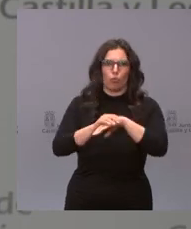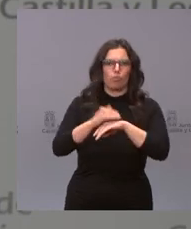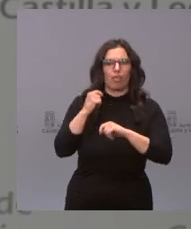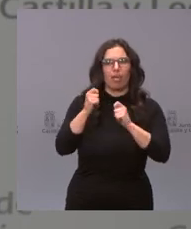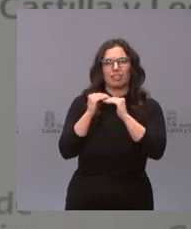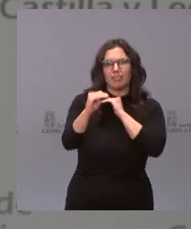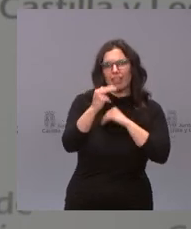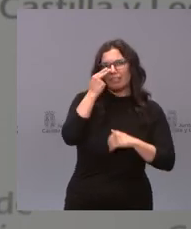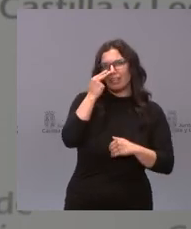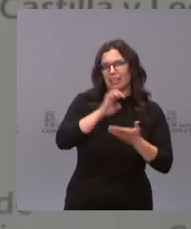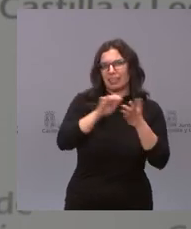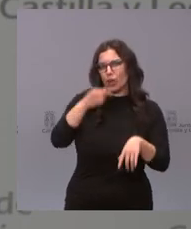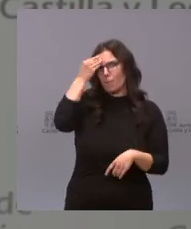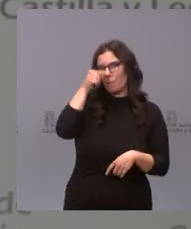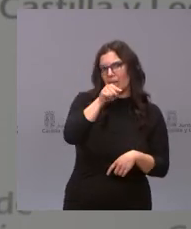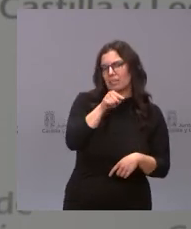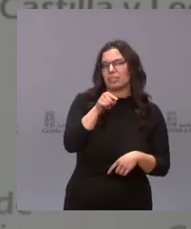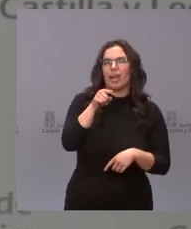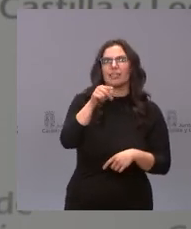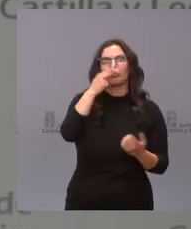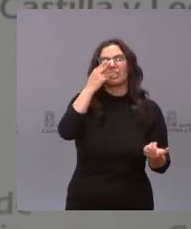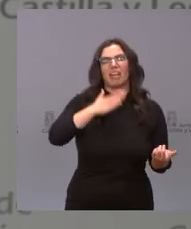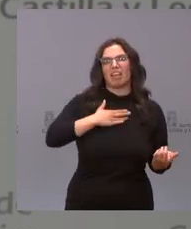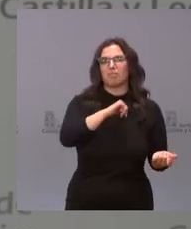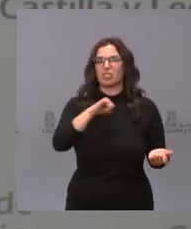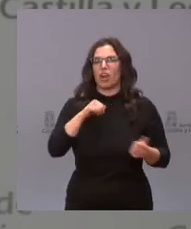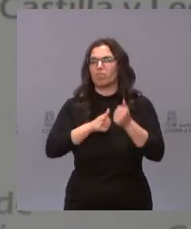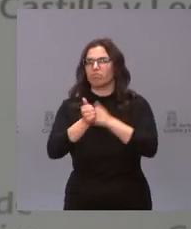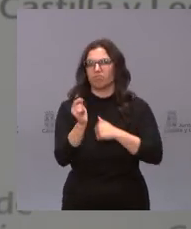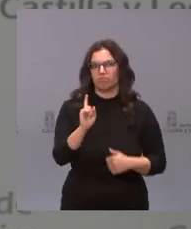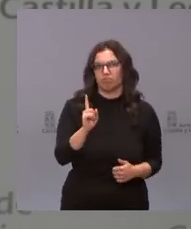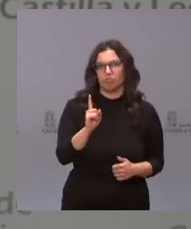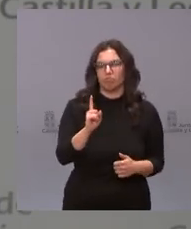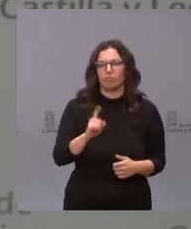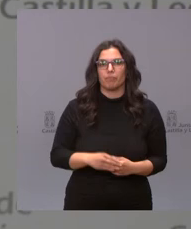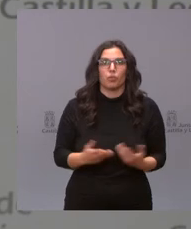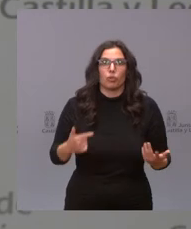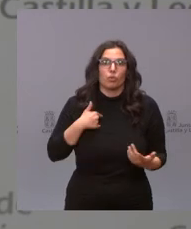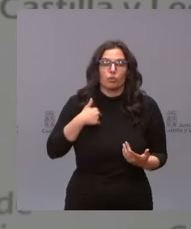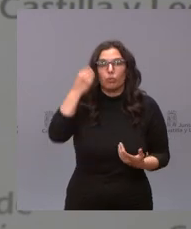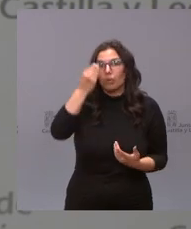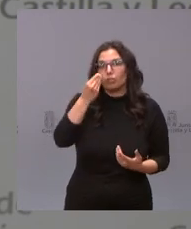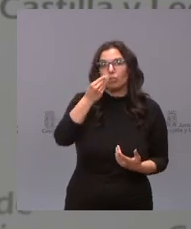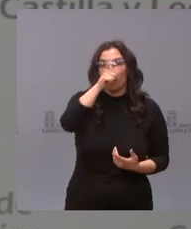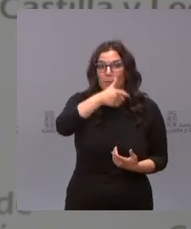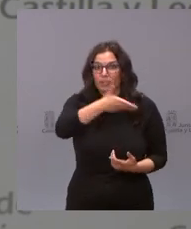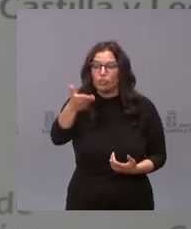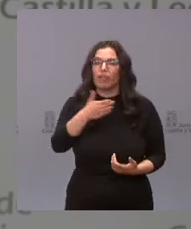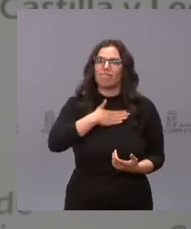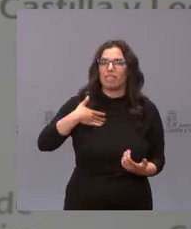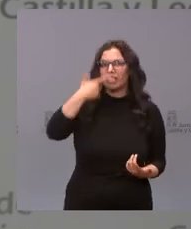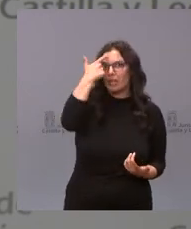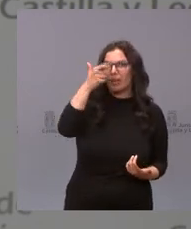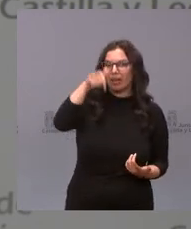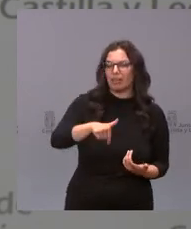intereses de Castilla y León y en que no se está pensando en ningún interés personal de ningún tipo así que yo creo que los ciudadanos lo que quieren saber es que en